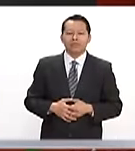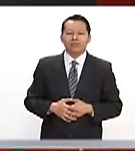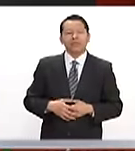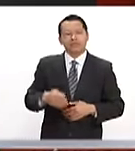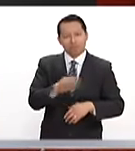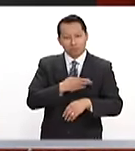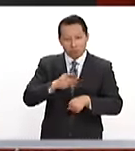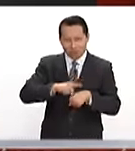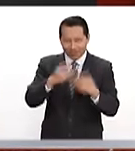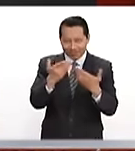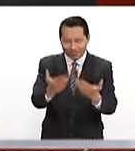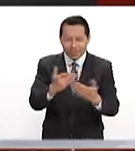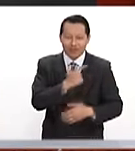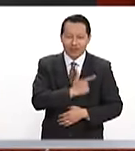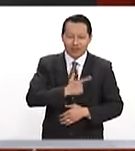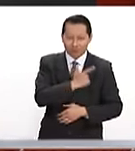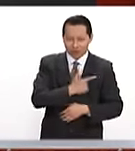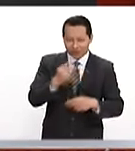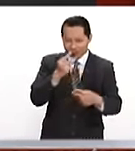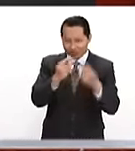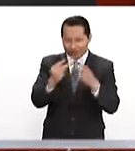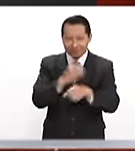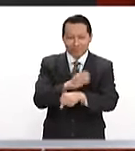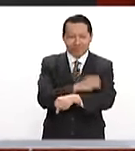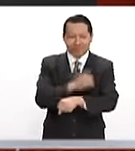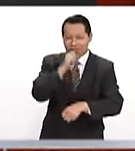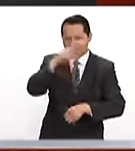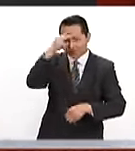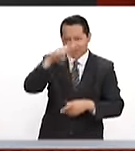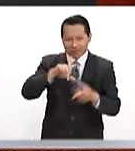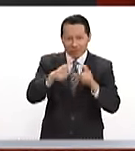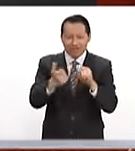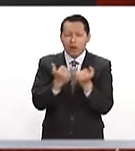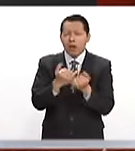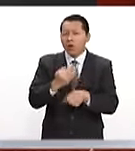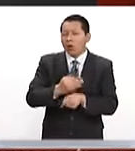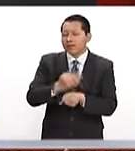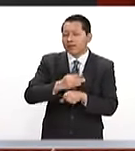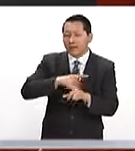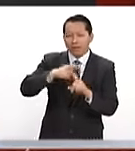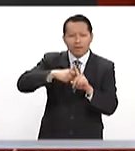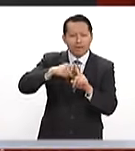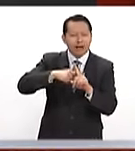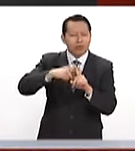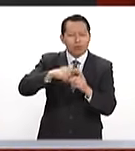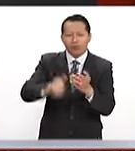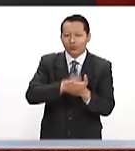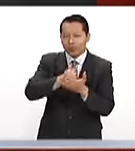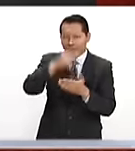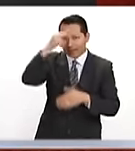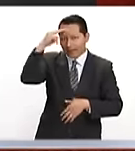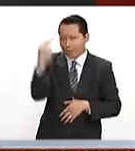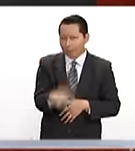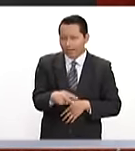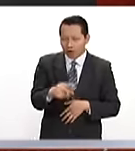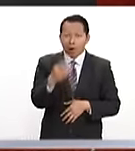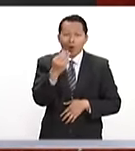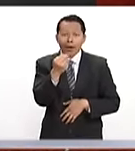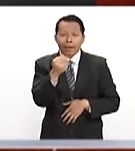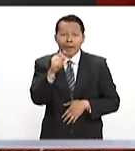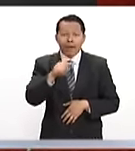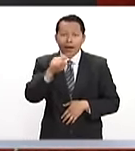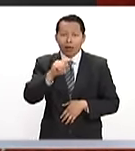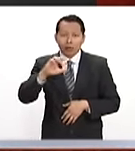Muy buenos días, qué gusto que nos acompañe en una edición más de México al Día. En este momento, la temperatura en la Ciudad de México, 9